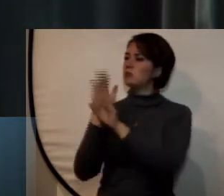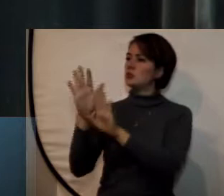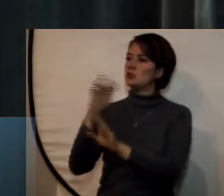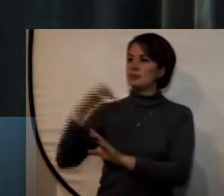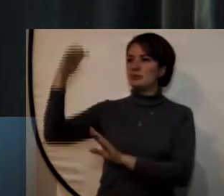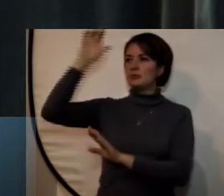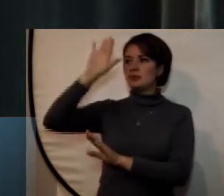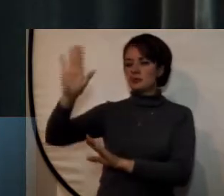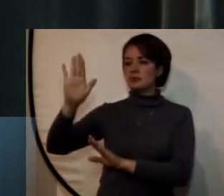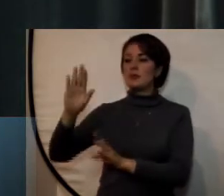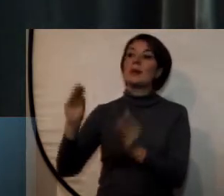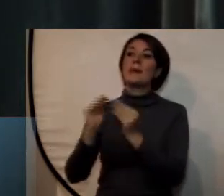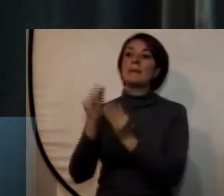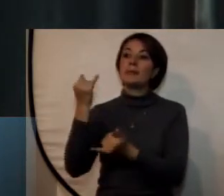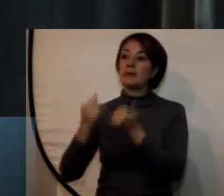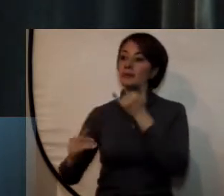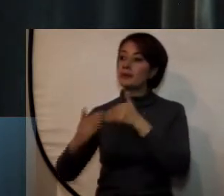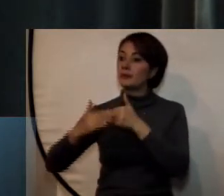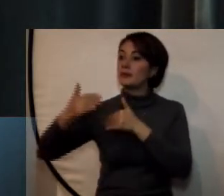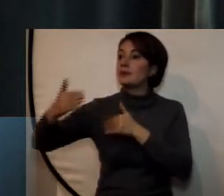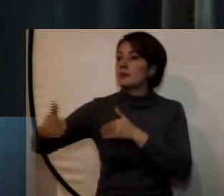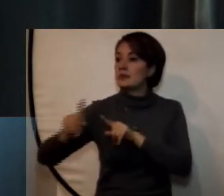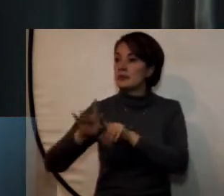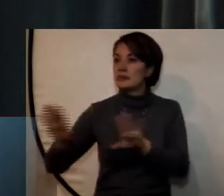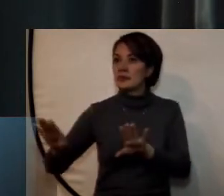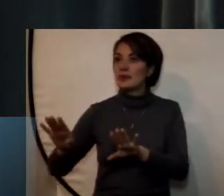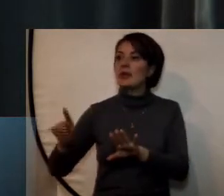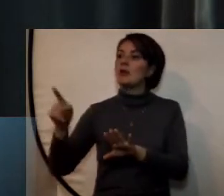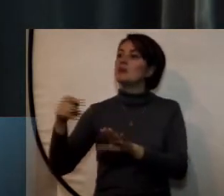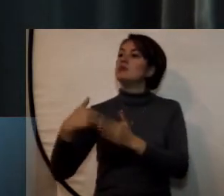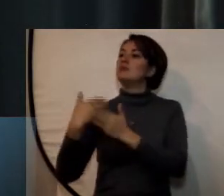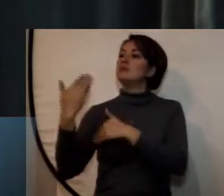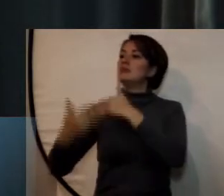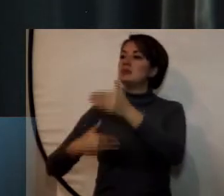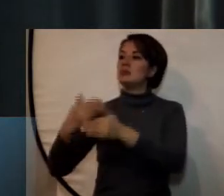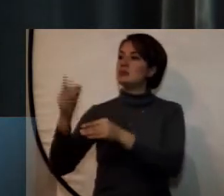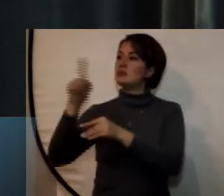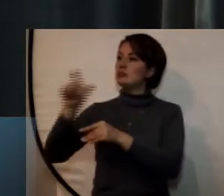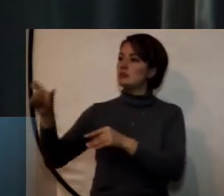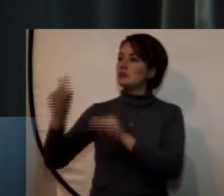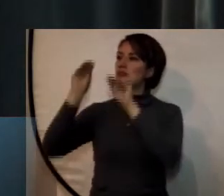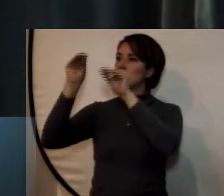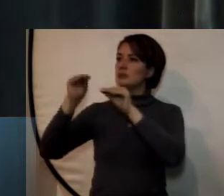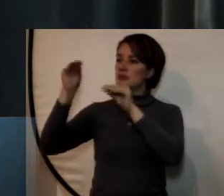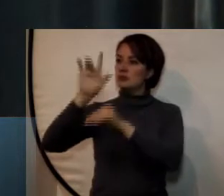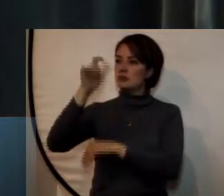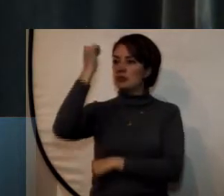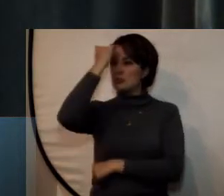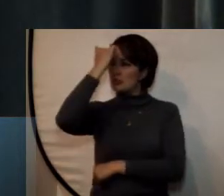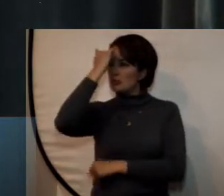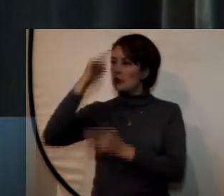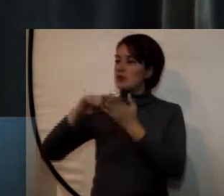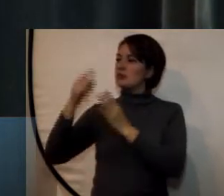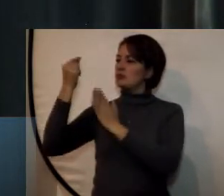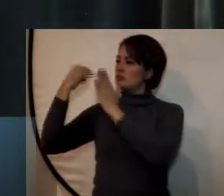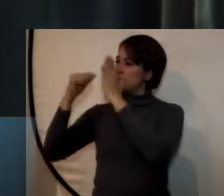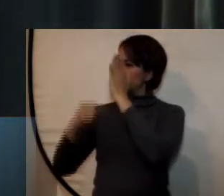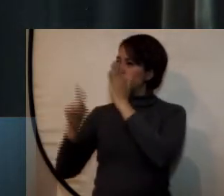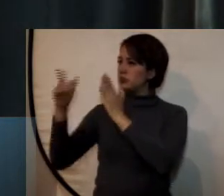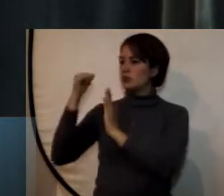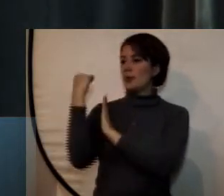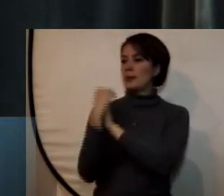y en esa línea pues la cualificación de los docentes la cualificación de los programas son